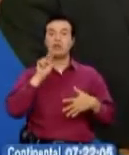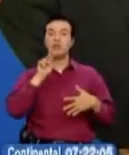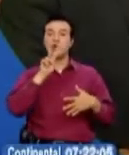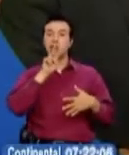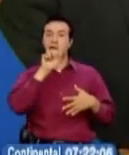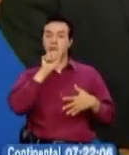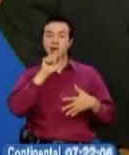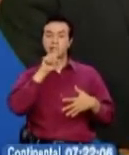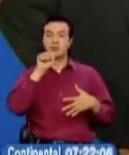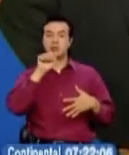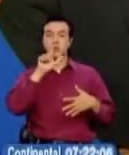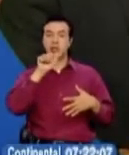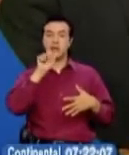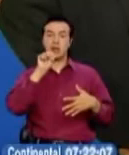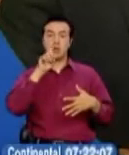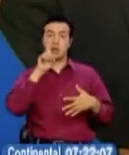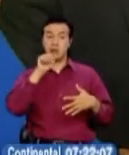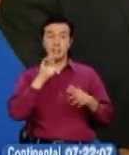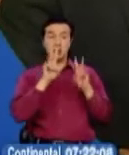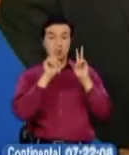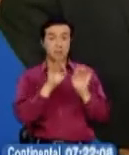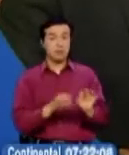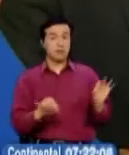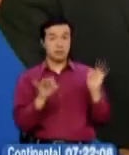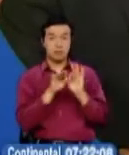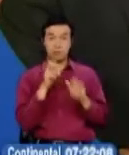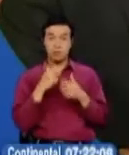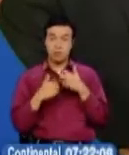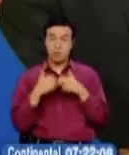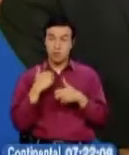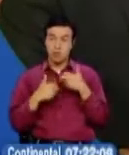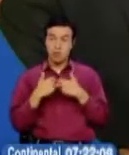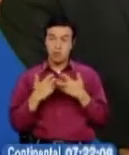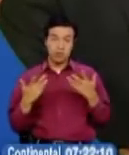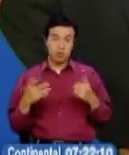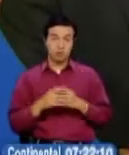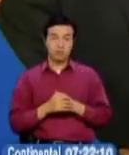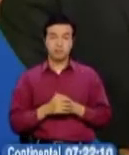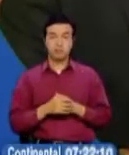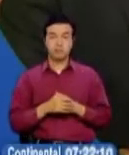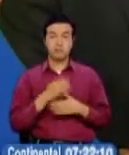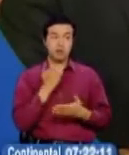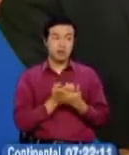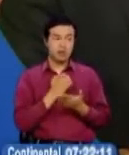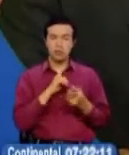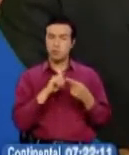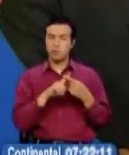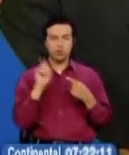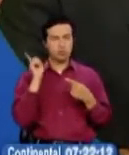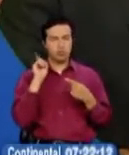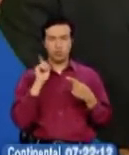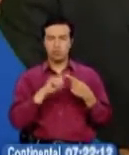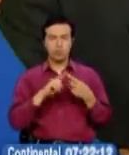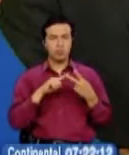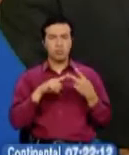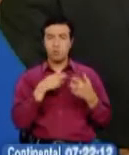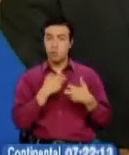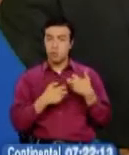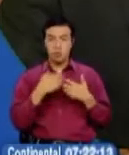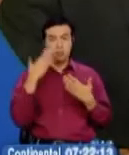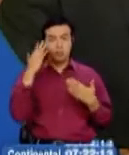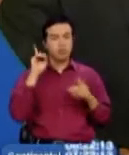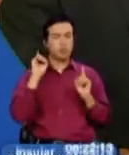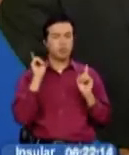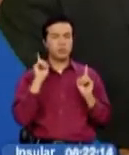Creo que estos son aspectos importantísimos para entender que este no es un problema ni siquiera económico, ni tan solo político. Me